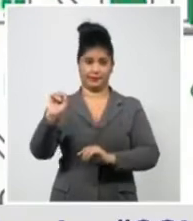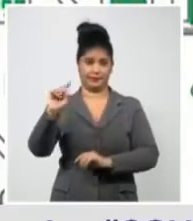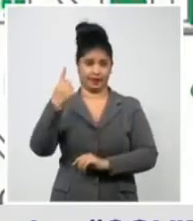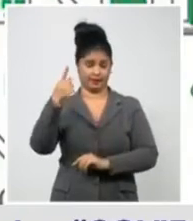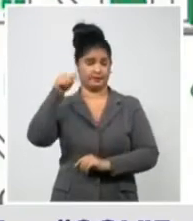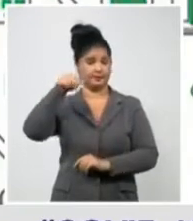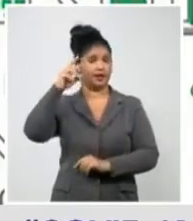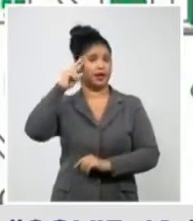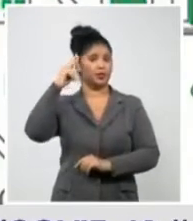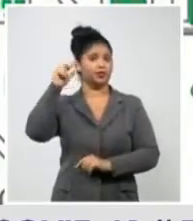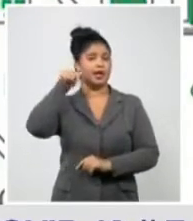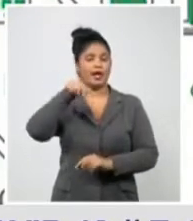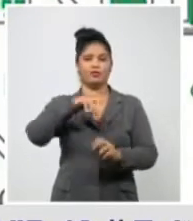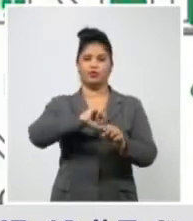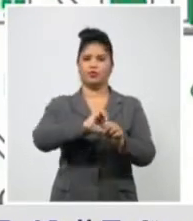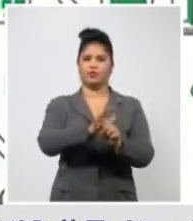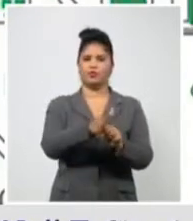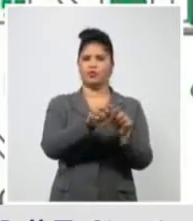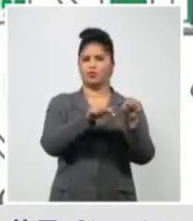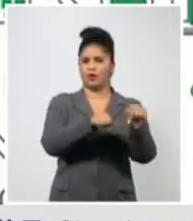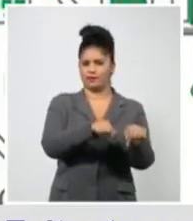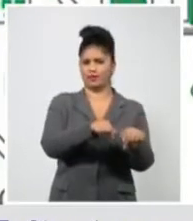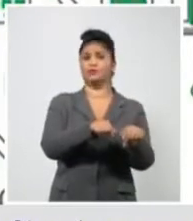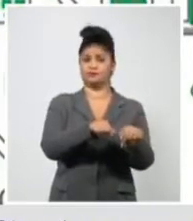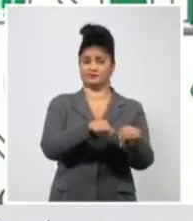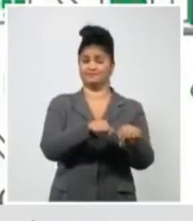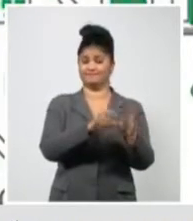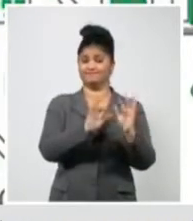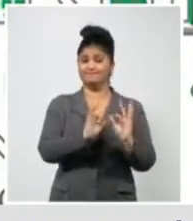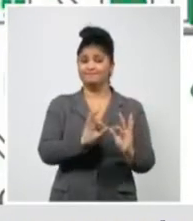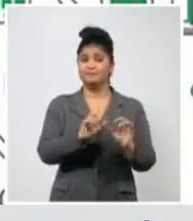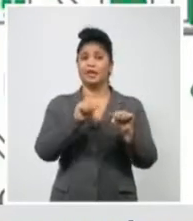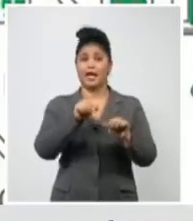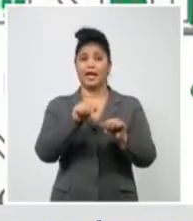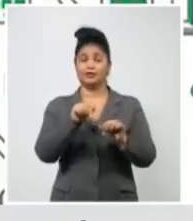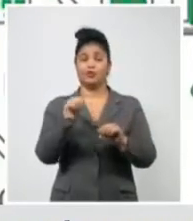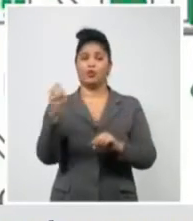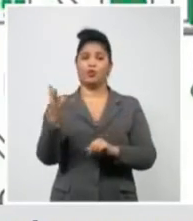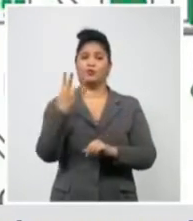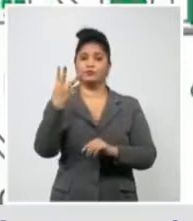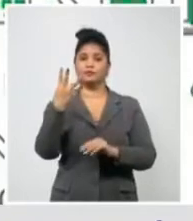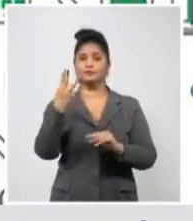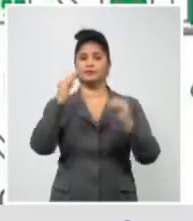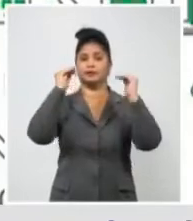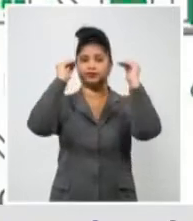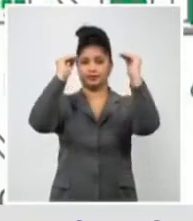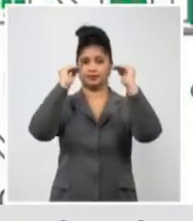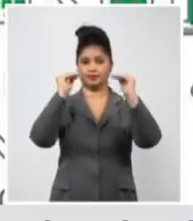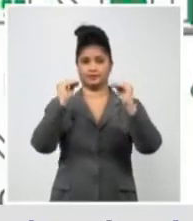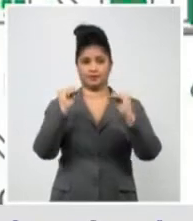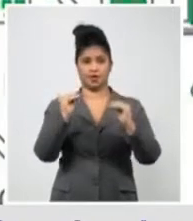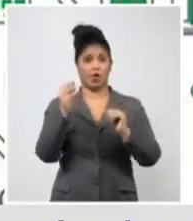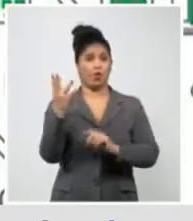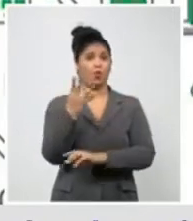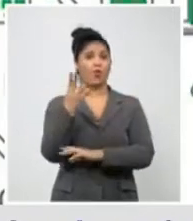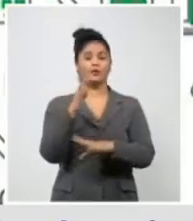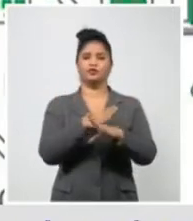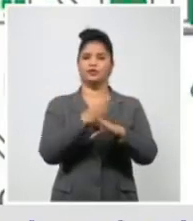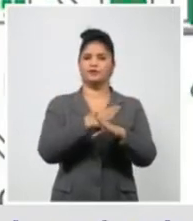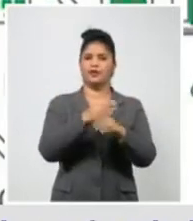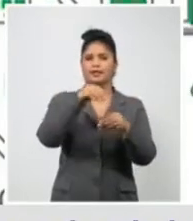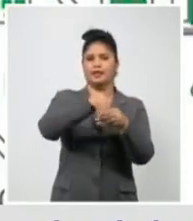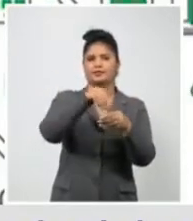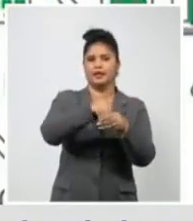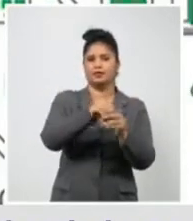SARS-CoV-2, un coronavirus, y como un coronavirus, el fin, tiene cuatro proteínas en su estructura. Y aquí llamar la atención sobre